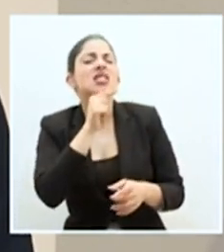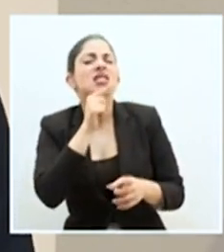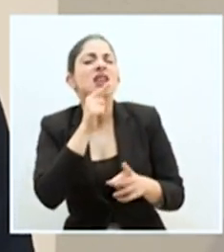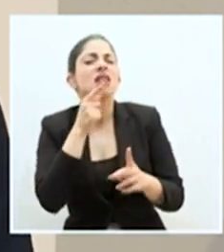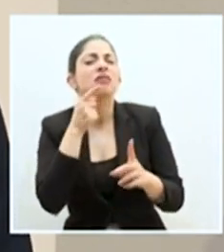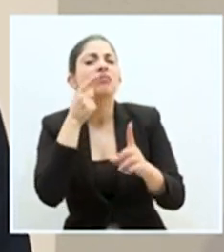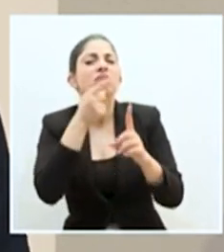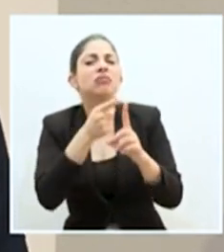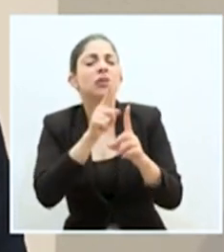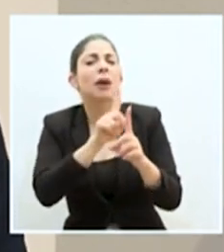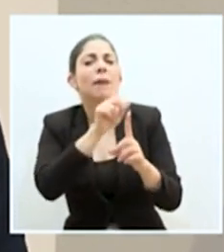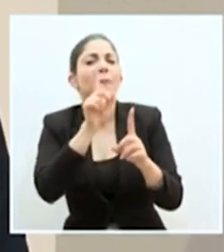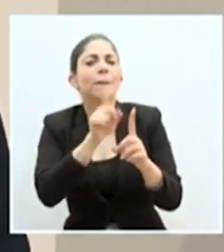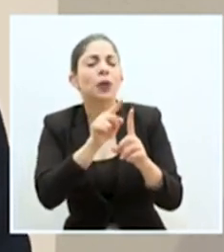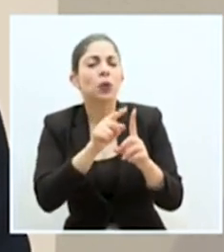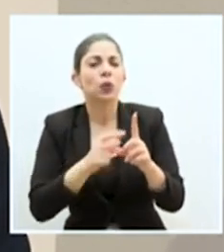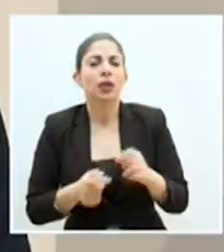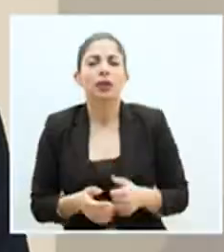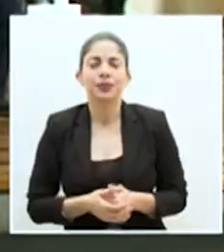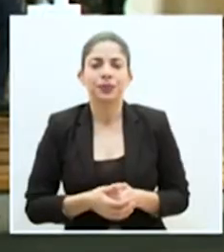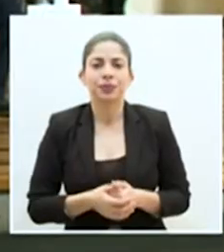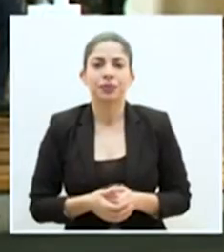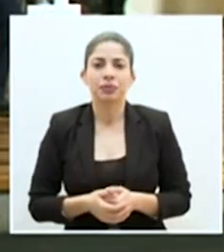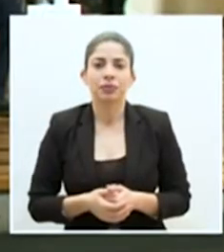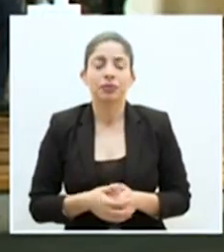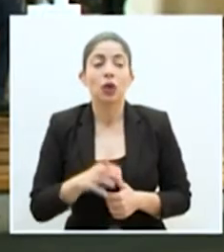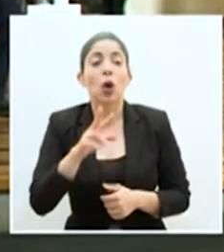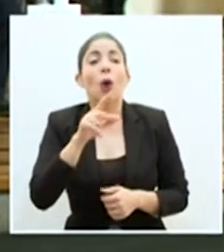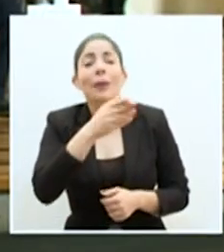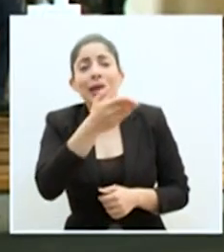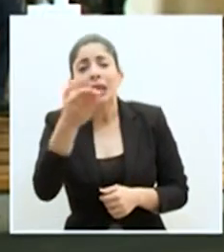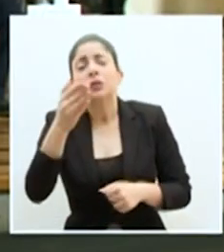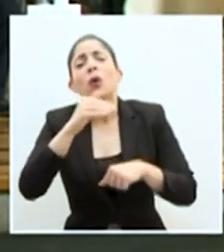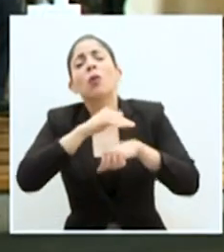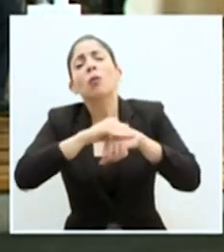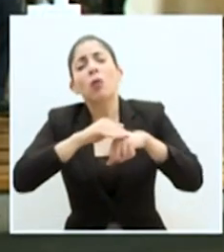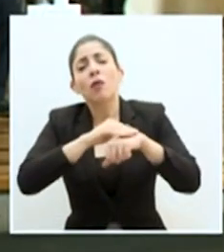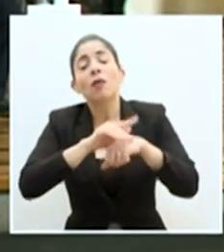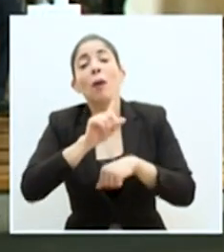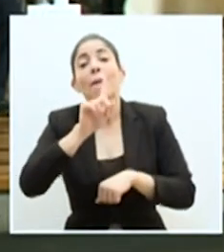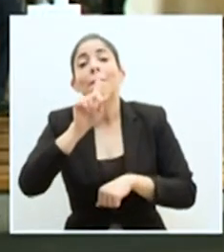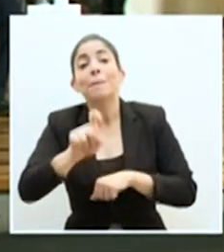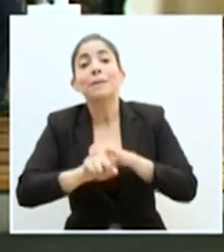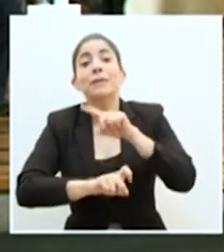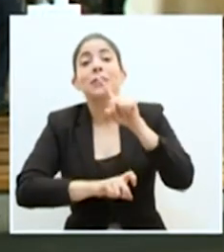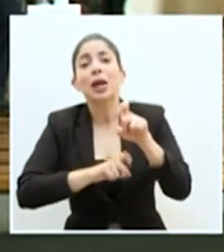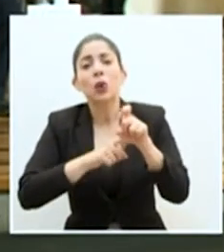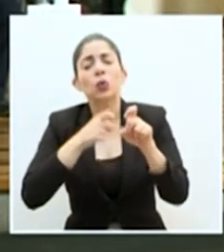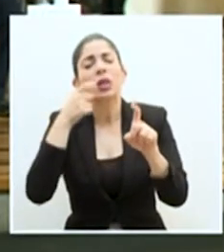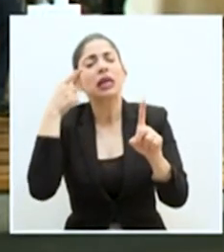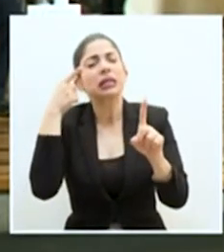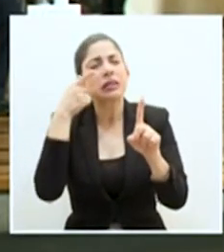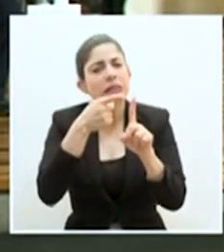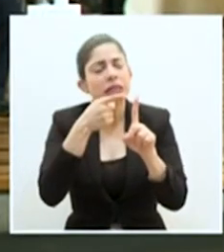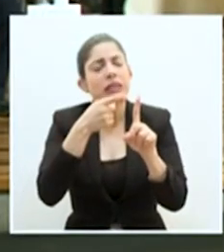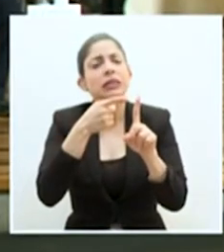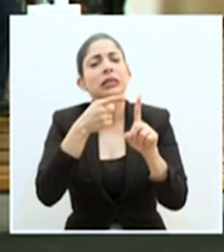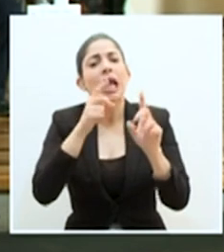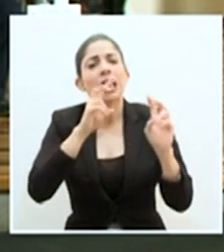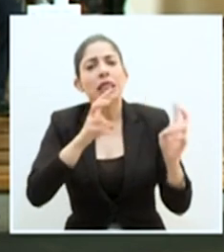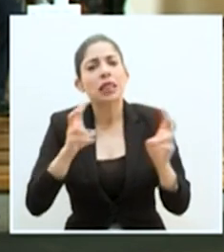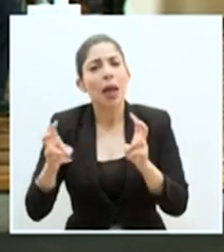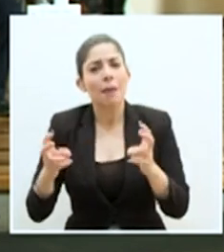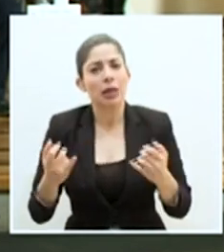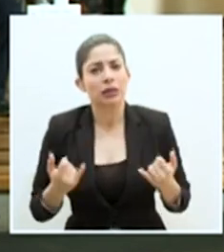a qué jerarca va realizada su consulta. Colegas, por favor, que sus consultas sean exclusivamente de los